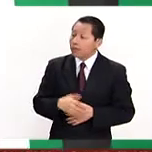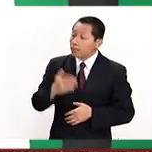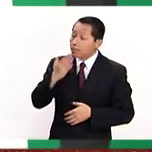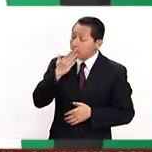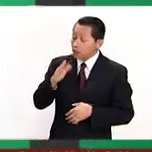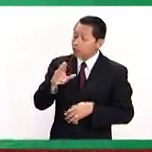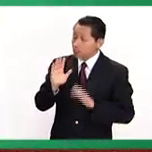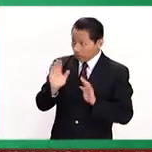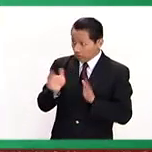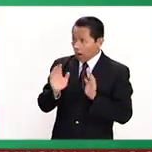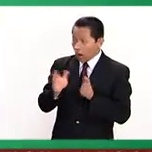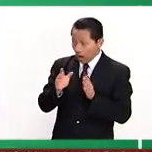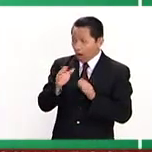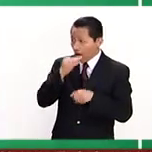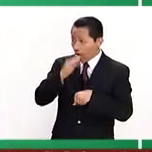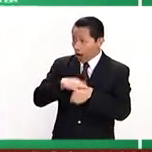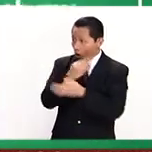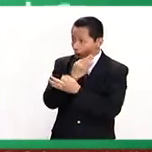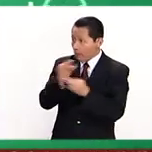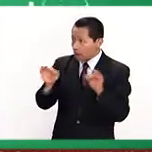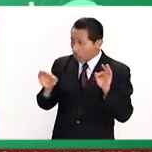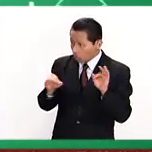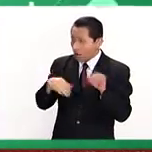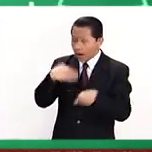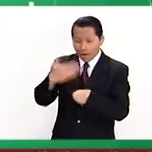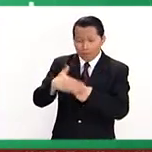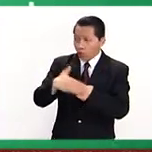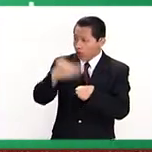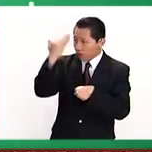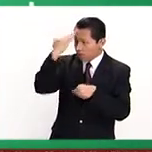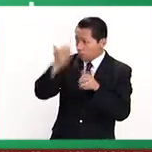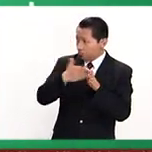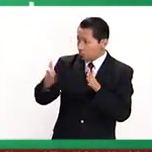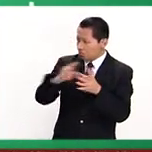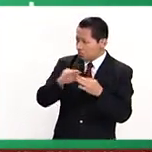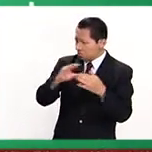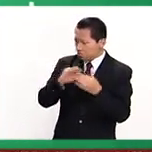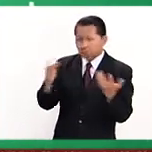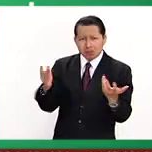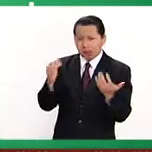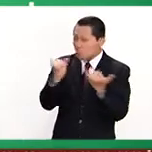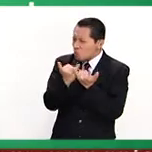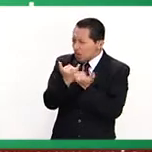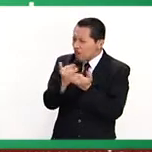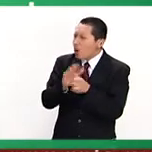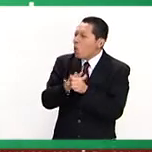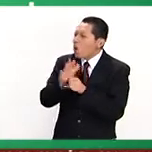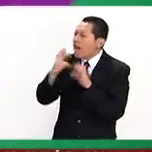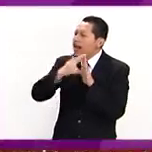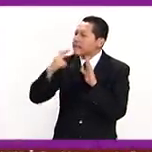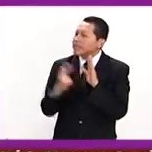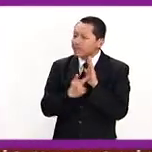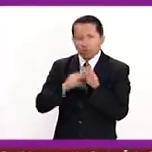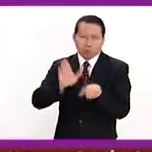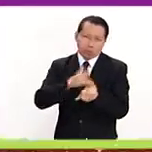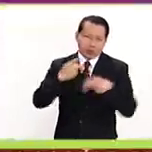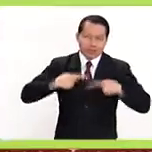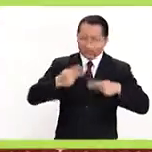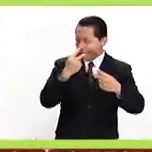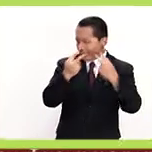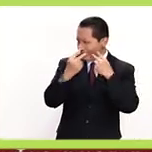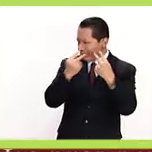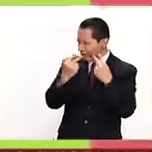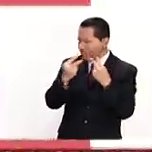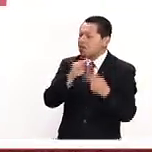convocatoria para el siguiente periodo, me gustaría que nos dijeras qué hay que hacer, es decir, si nos están viendo, qué